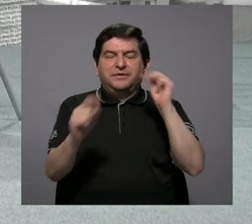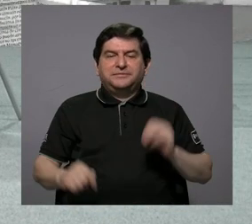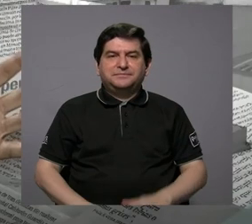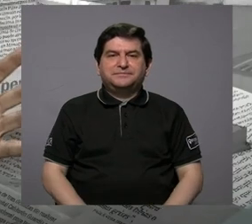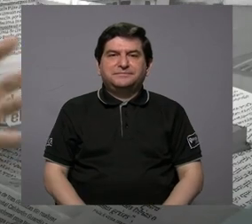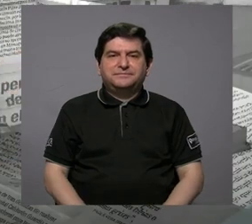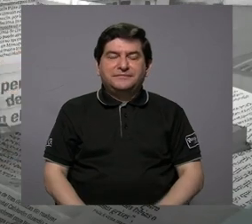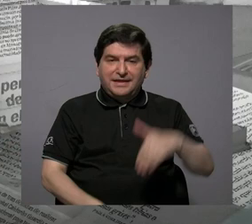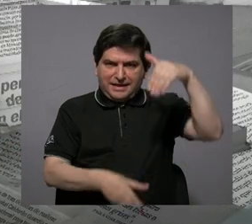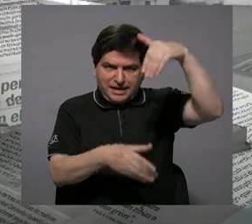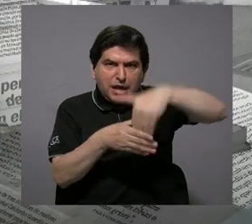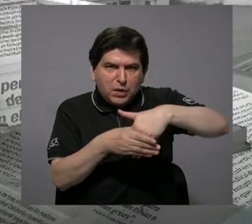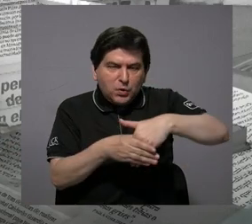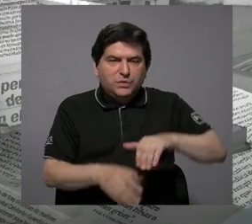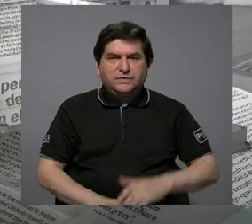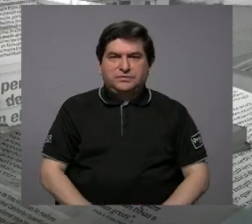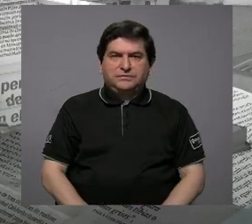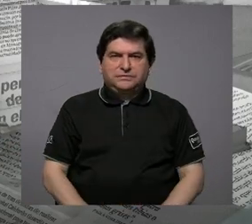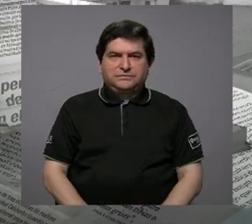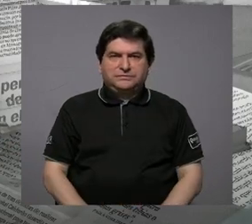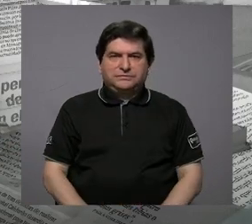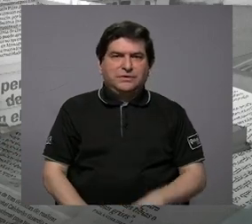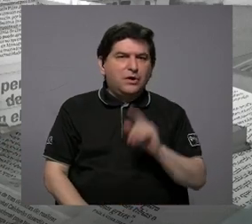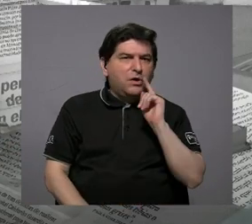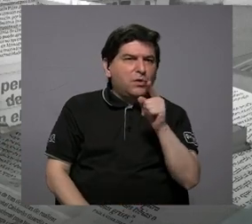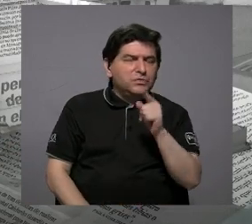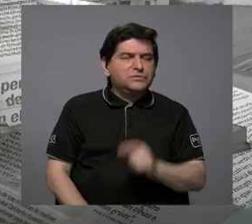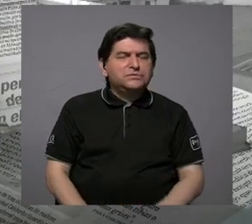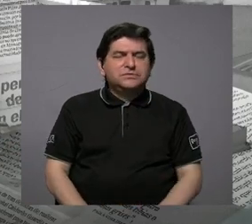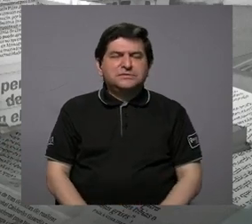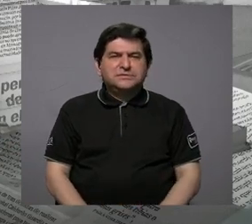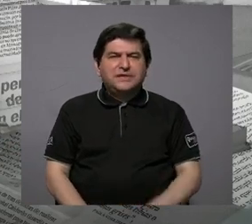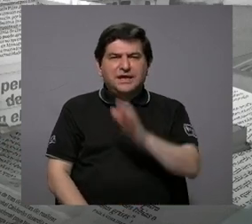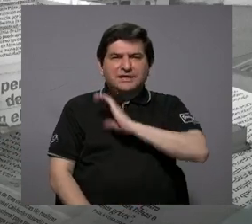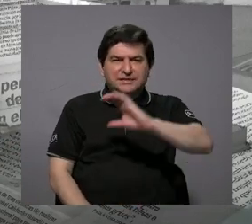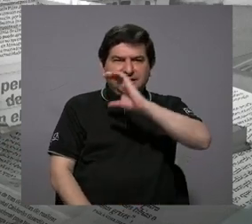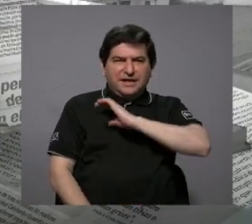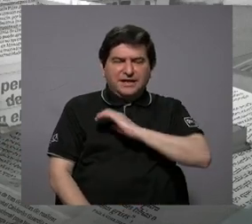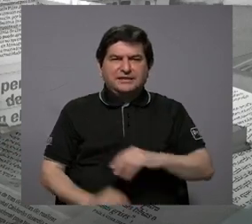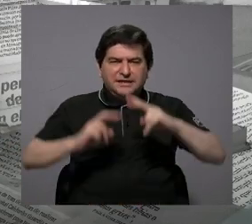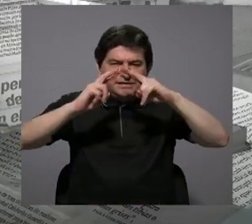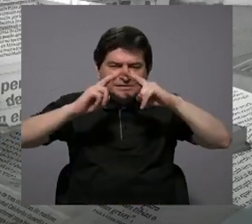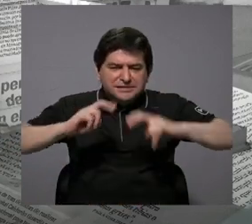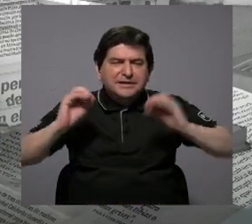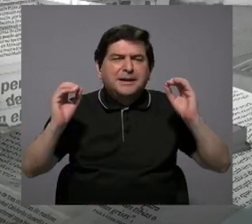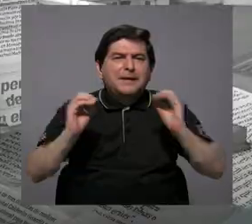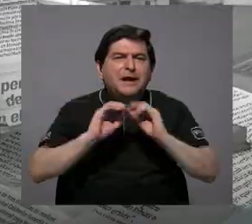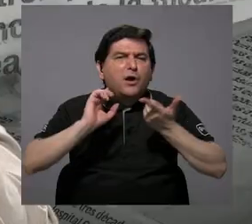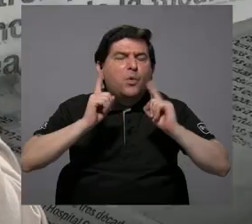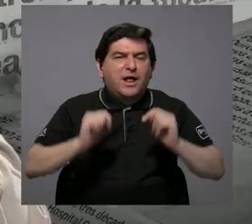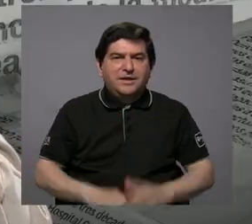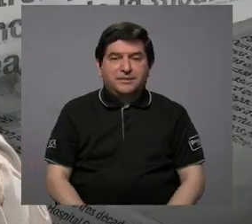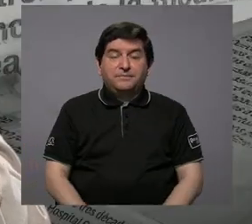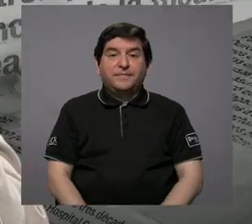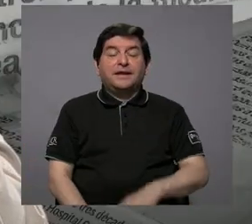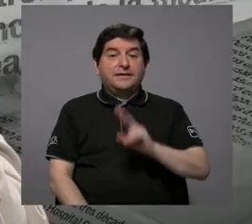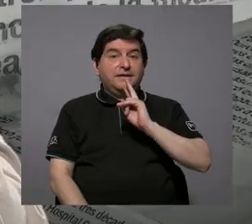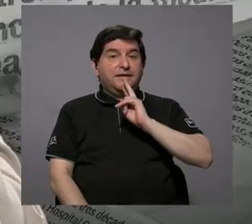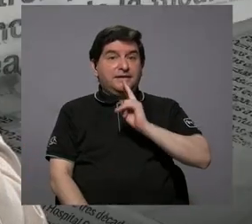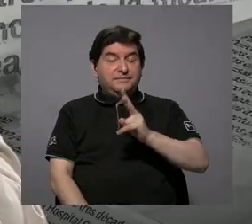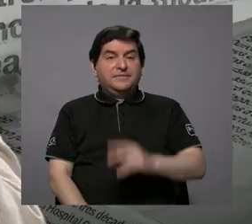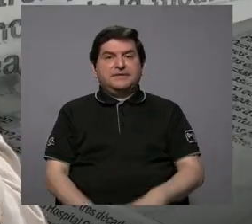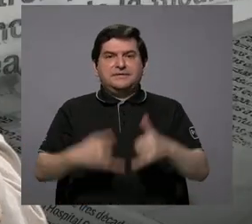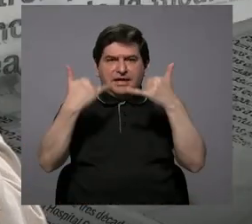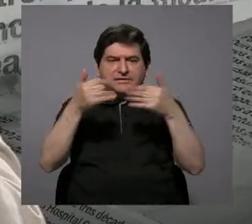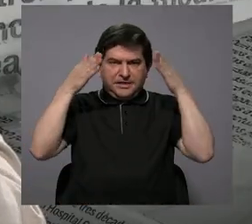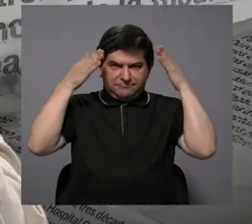Dentro de esto, ¿ustedes en qué aspectos es que ha estado profundizando más? Bien, en realidad, para